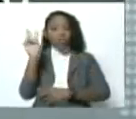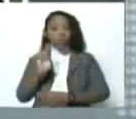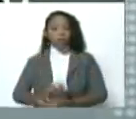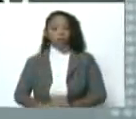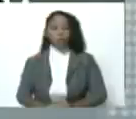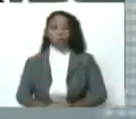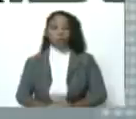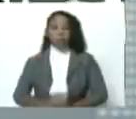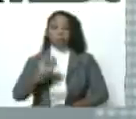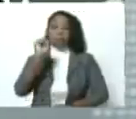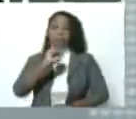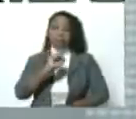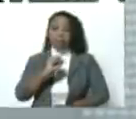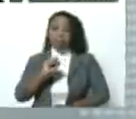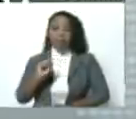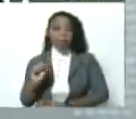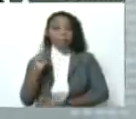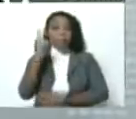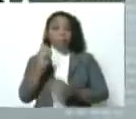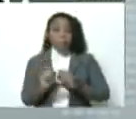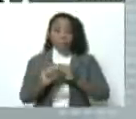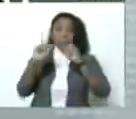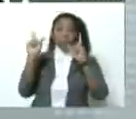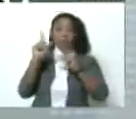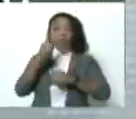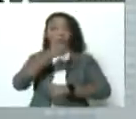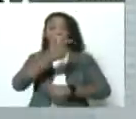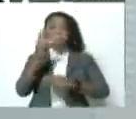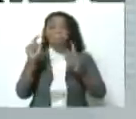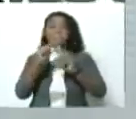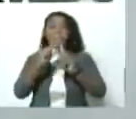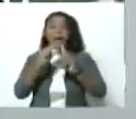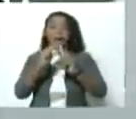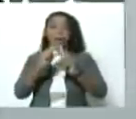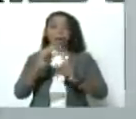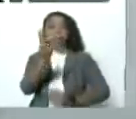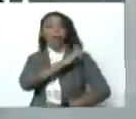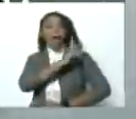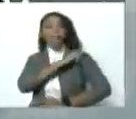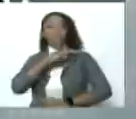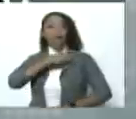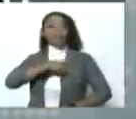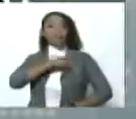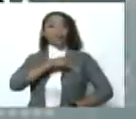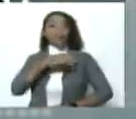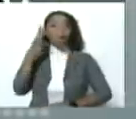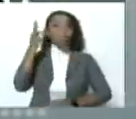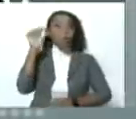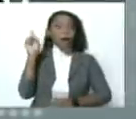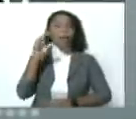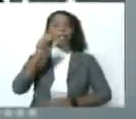Sí, bueno, la primera impresión de las palabras de la jefa de la misión, la señora Santos,